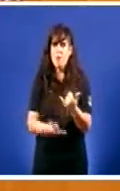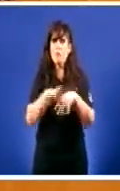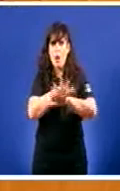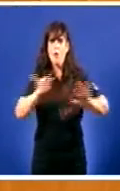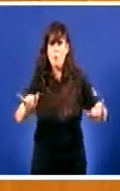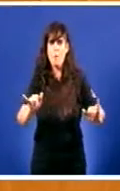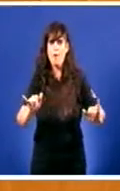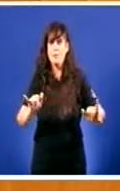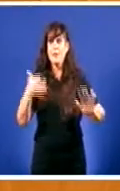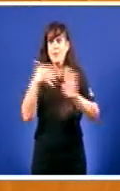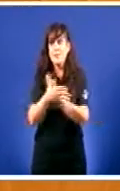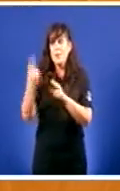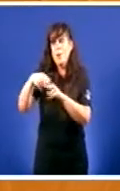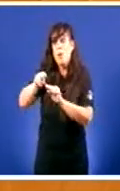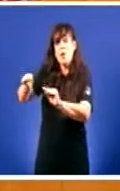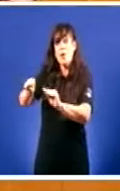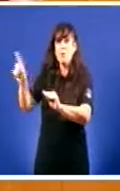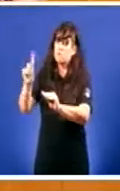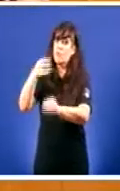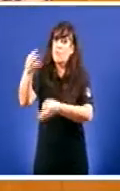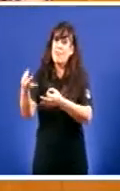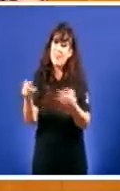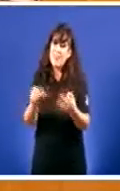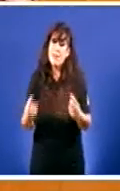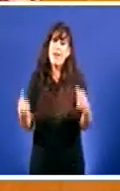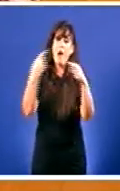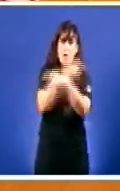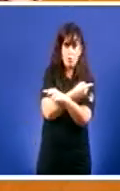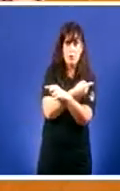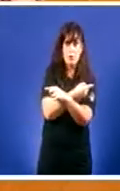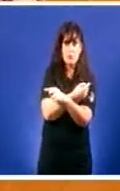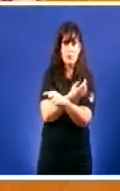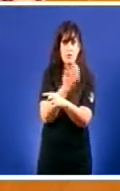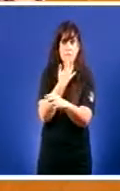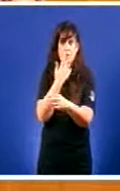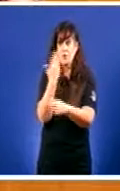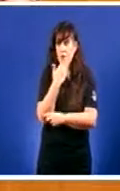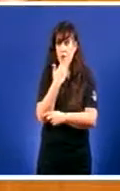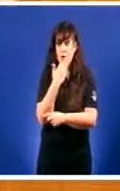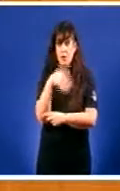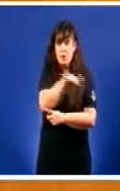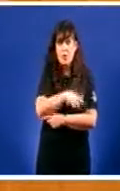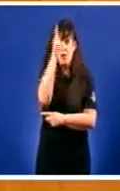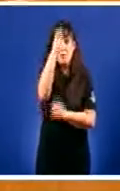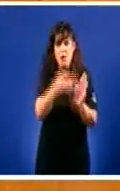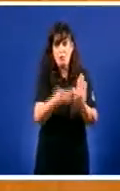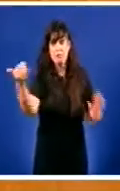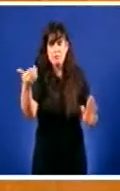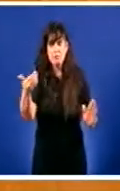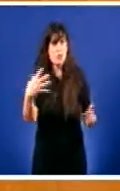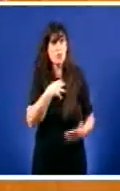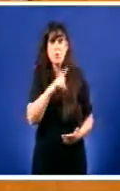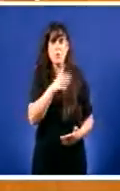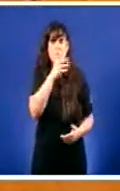facer ao revés do que de vostedes están facendo Non se pode eliminar unha escola non rural Porque hai poucos nenos